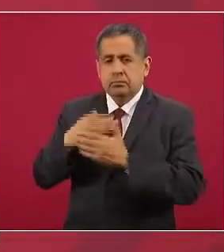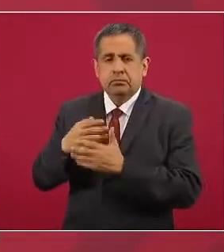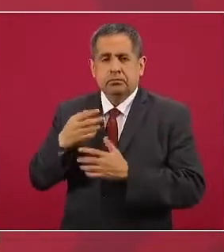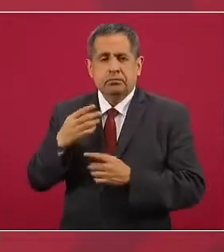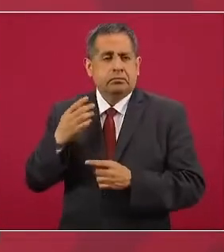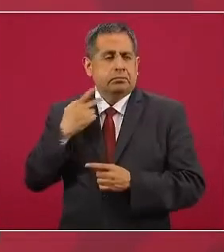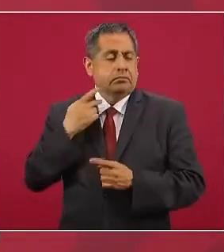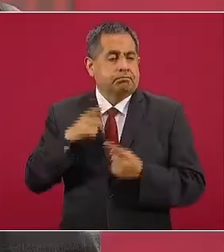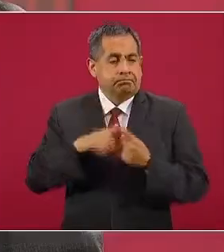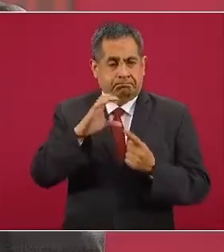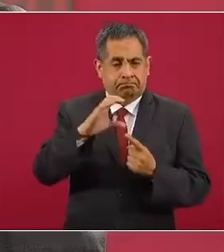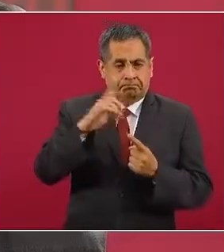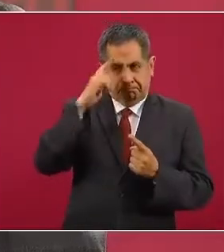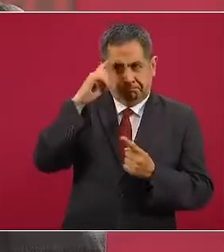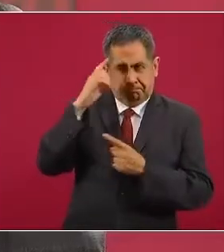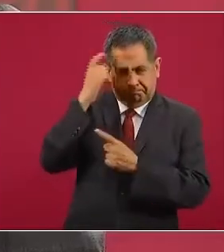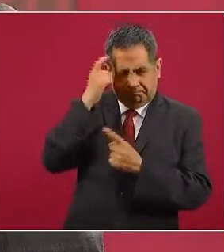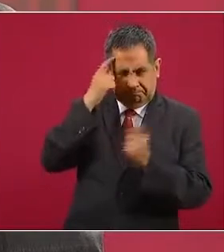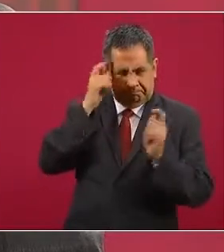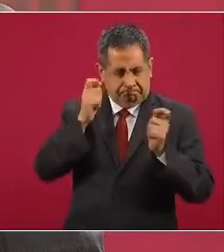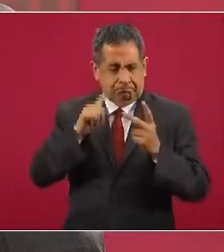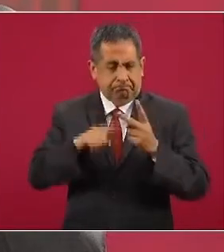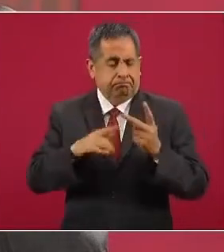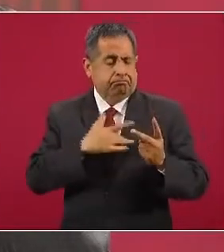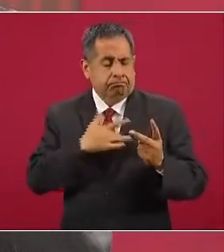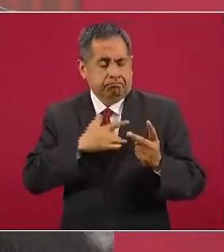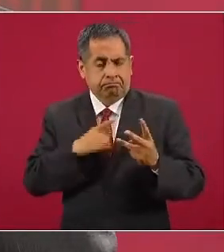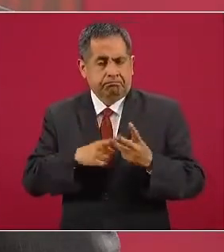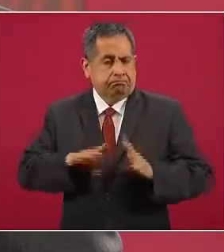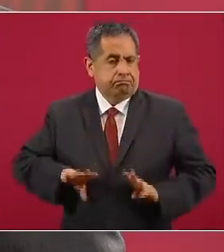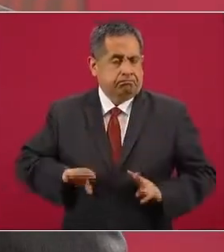cabeza, corazón y carácter.